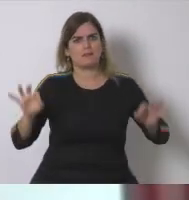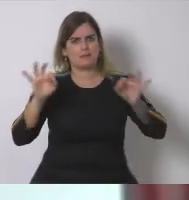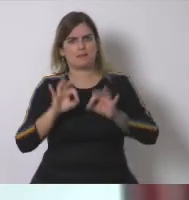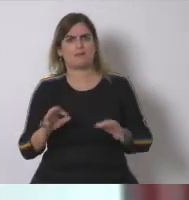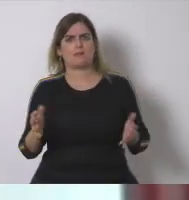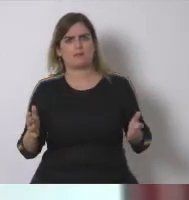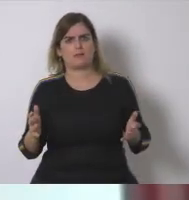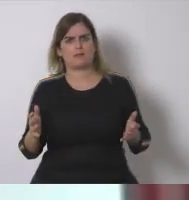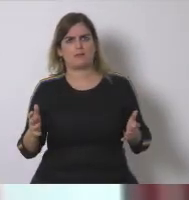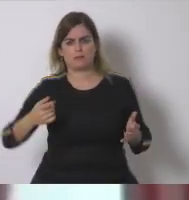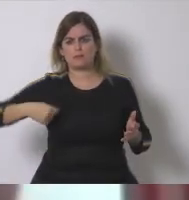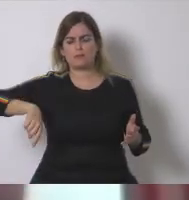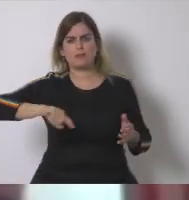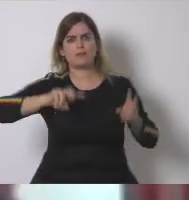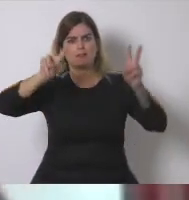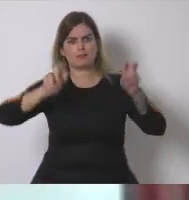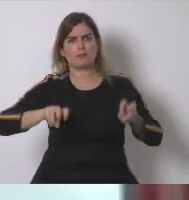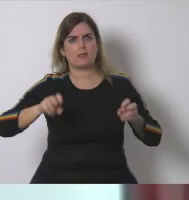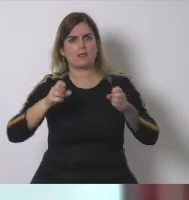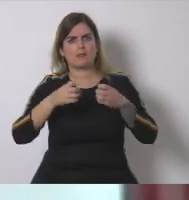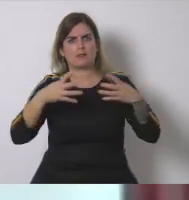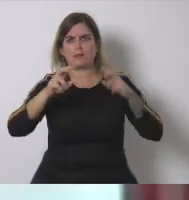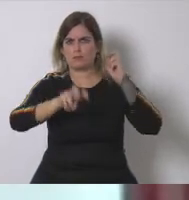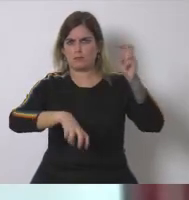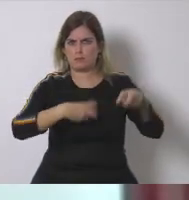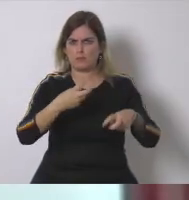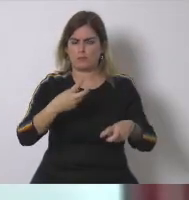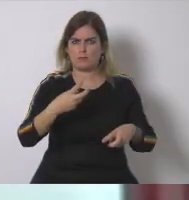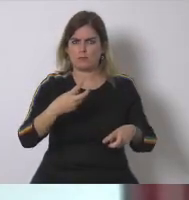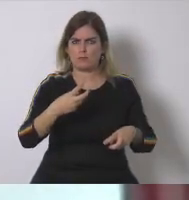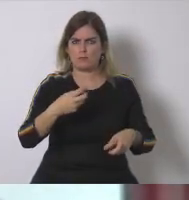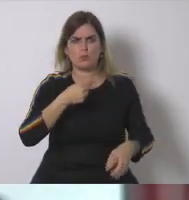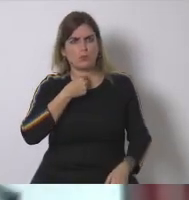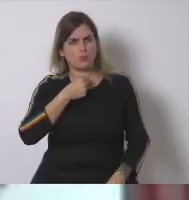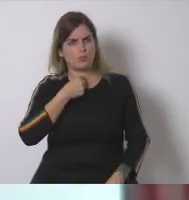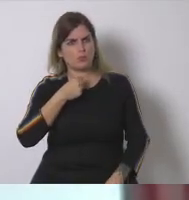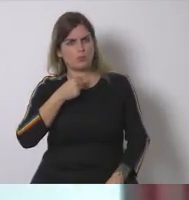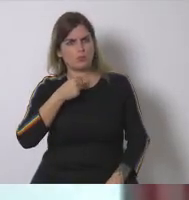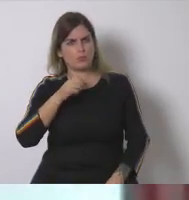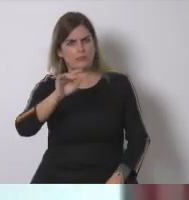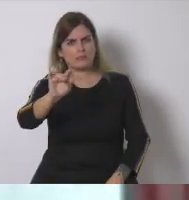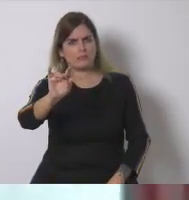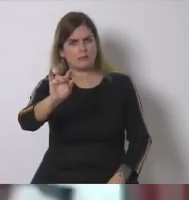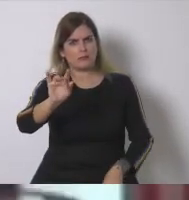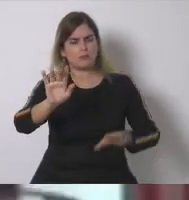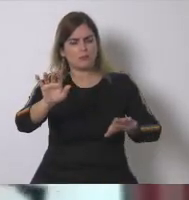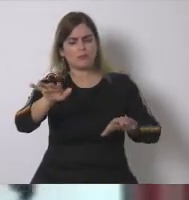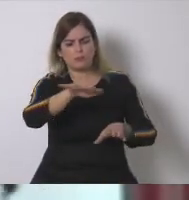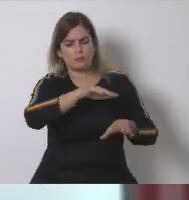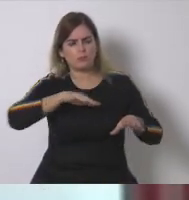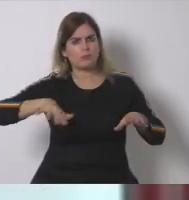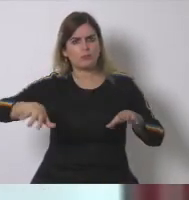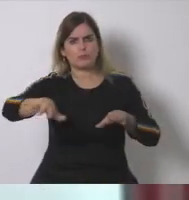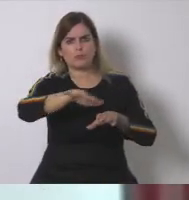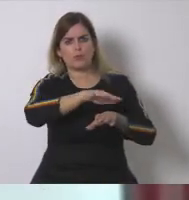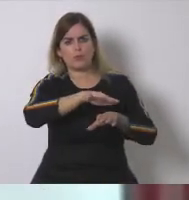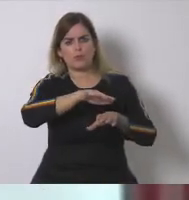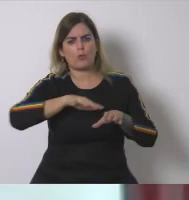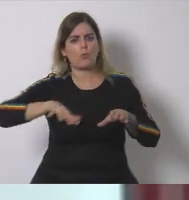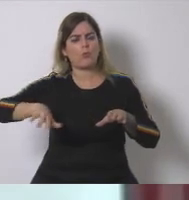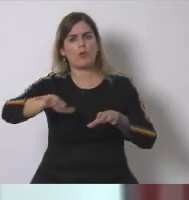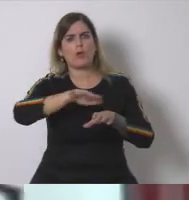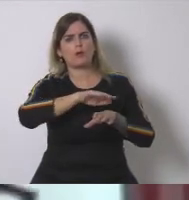lo que queremos y no estamos en contra de las renovables hay quien puede pensar eso pero no es así